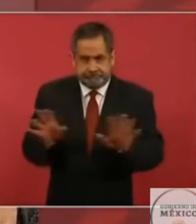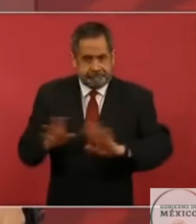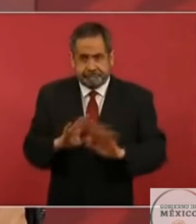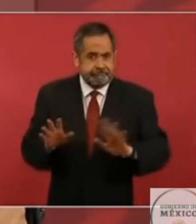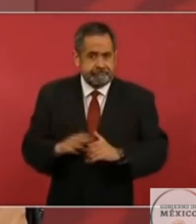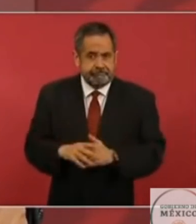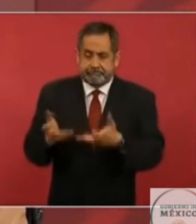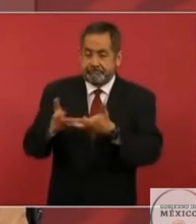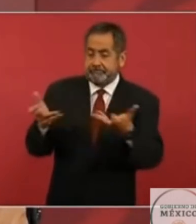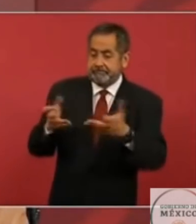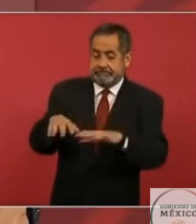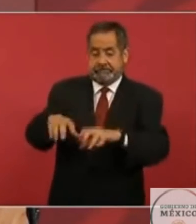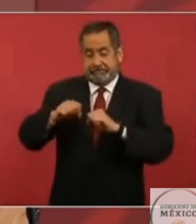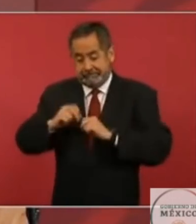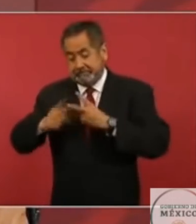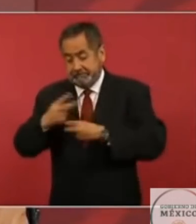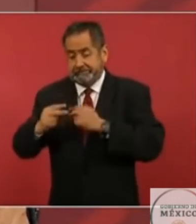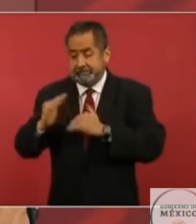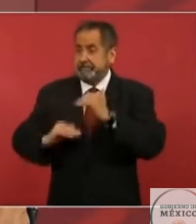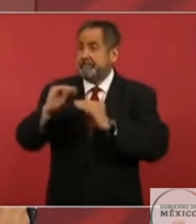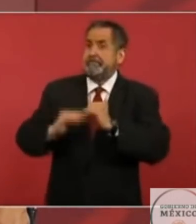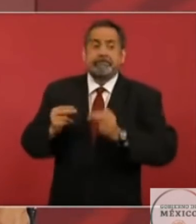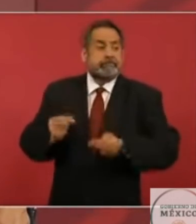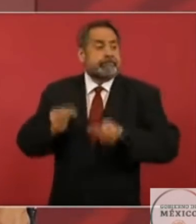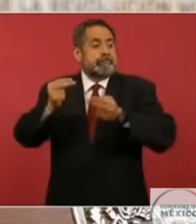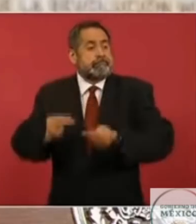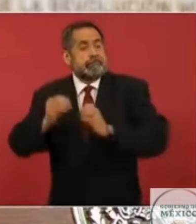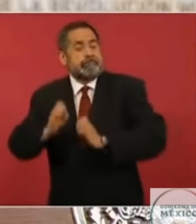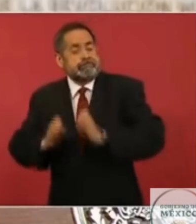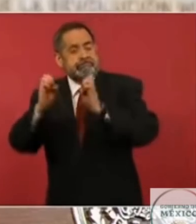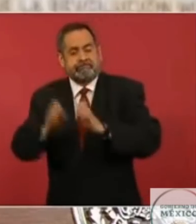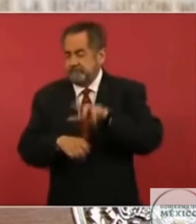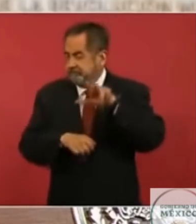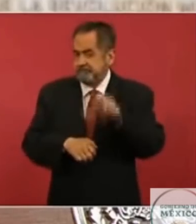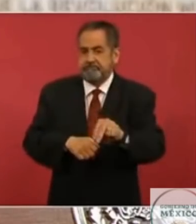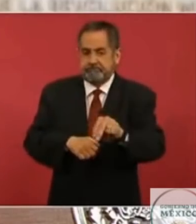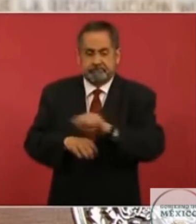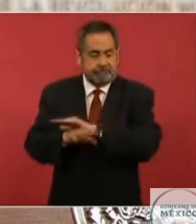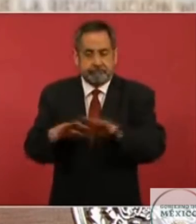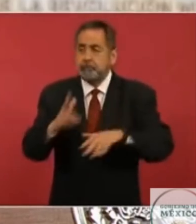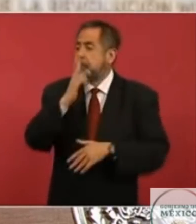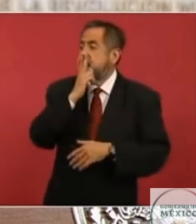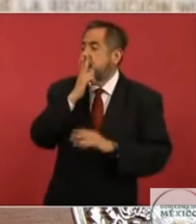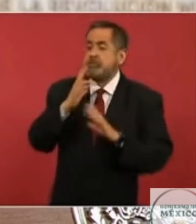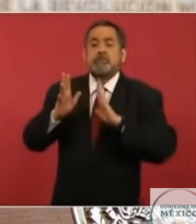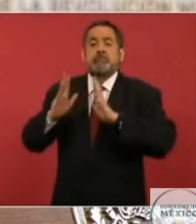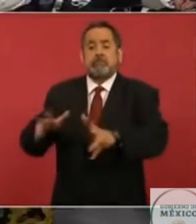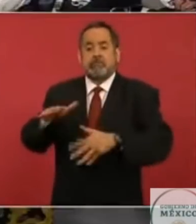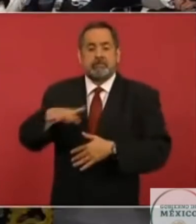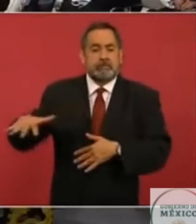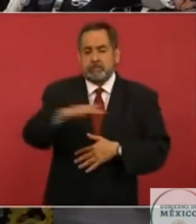para negocios inmobiliarios, sino para proteger el medio ambiente. Muchas gracias